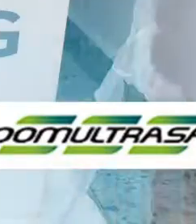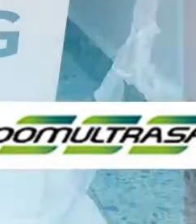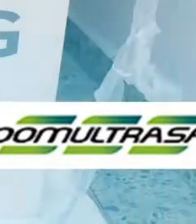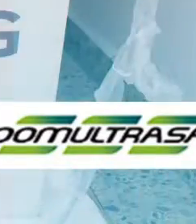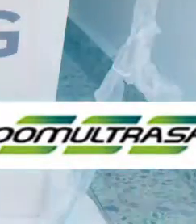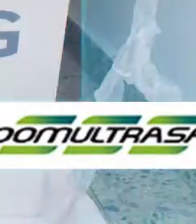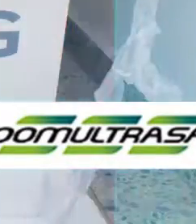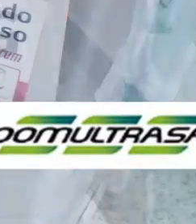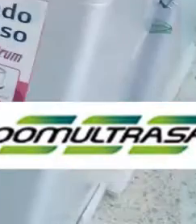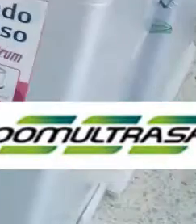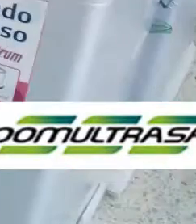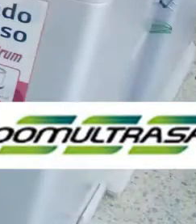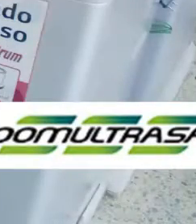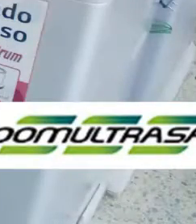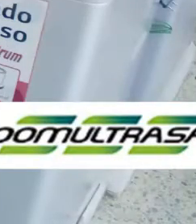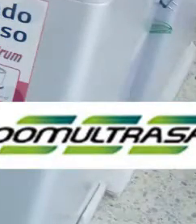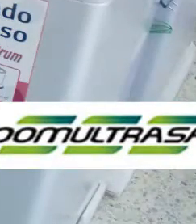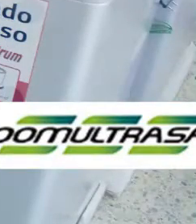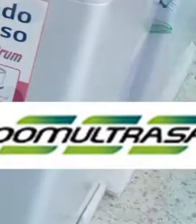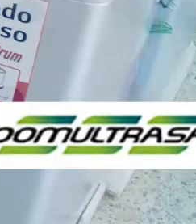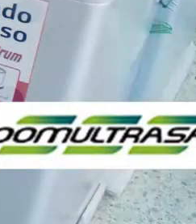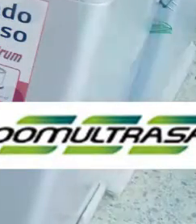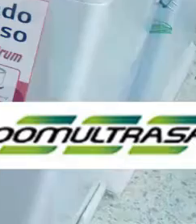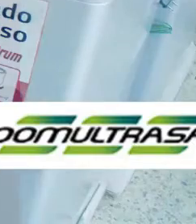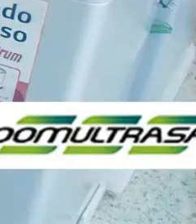ESA, nuestra pasión es mejorar su vida.